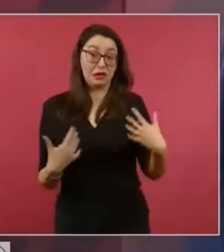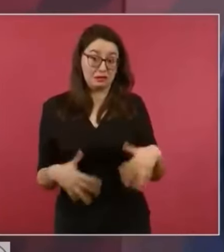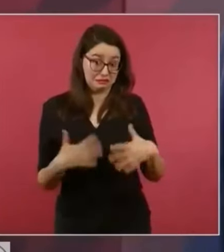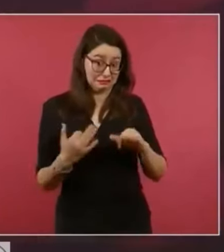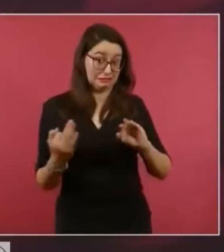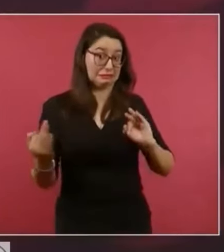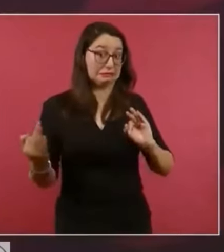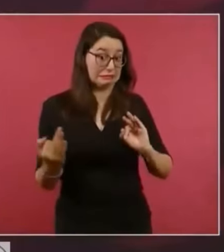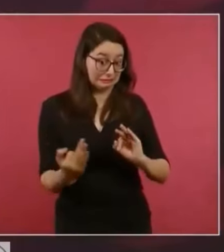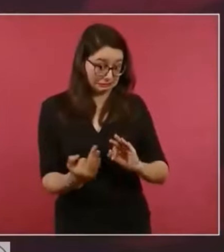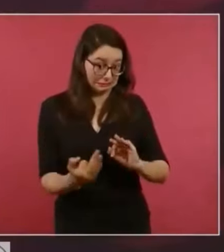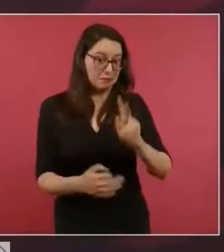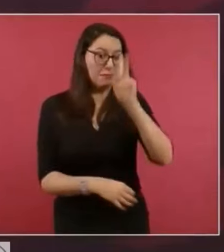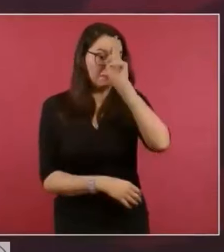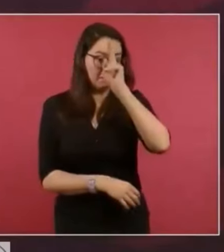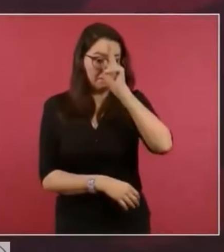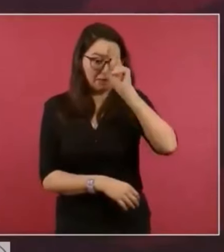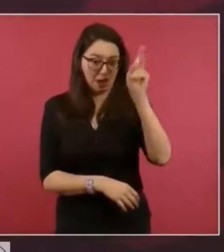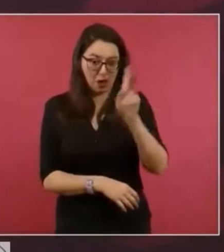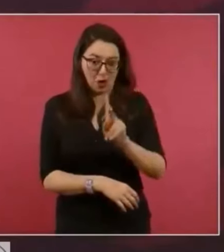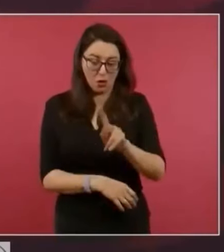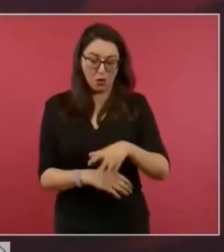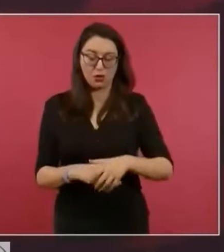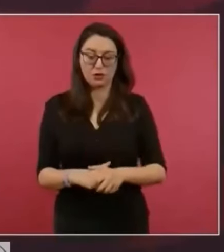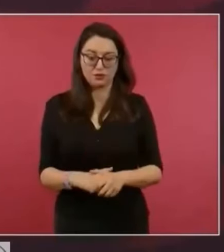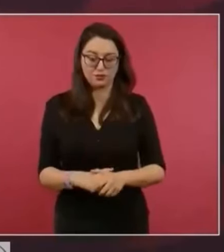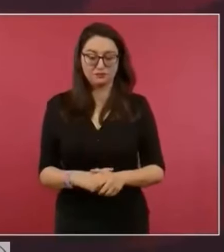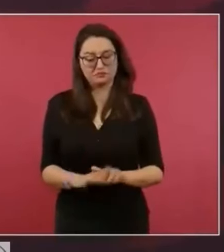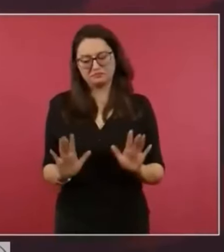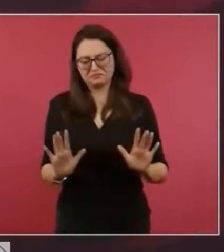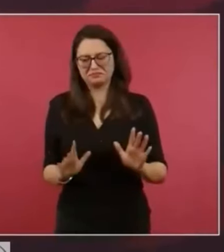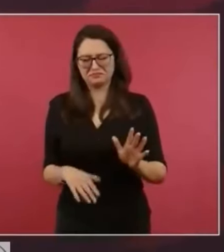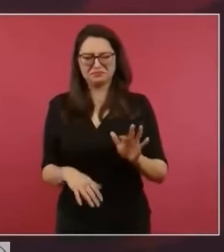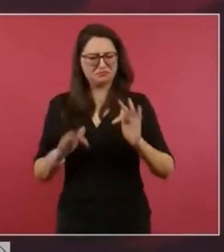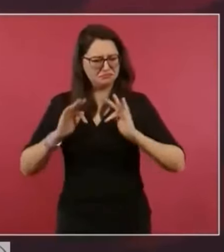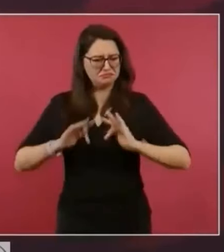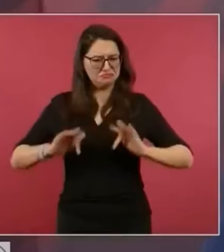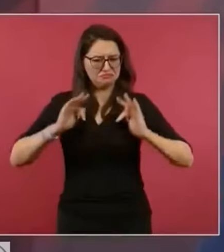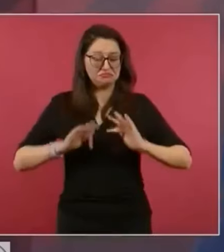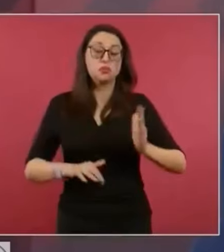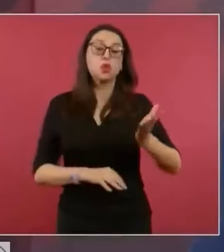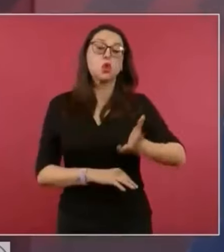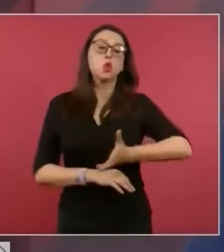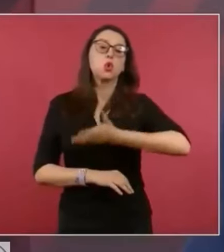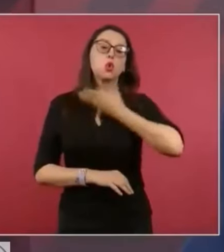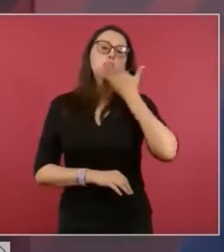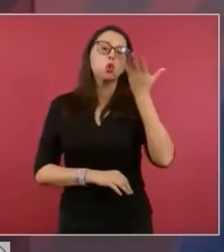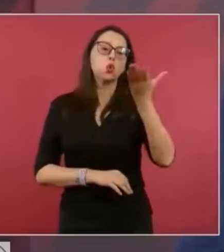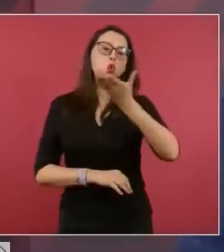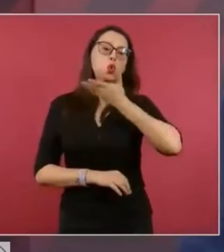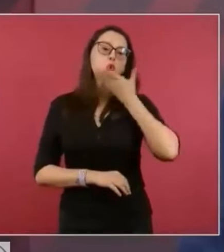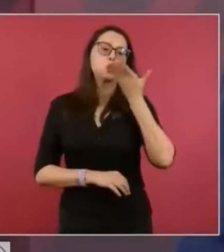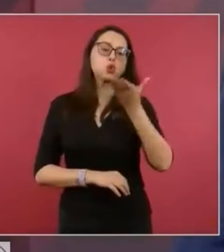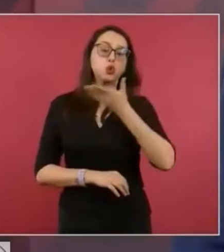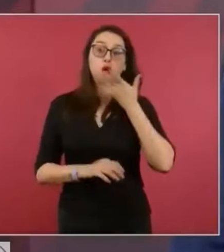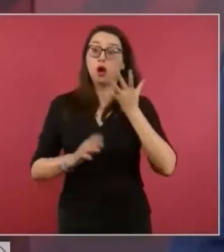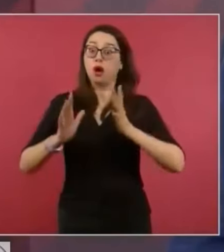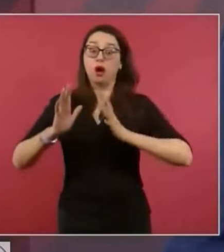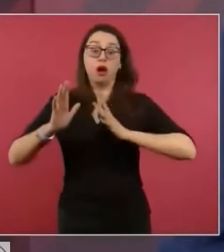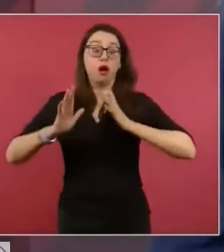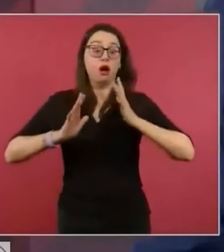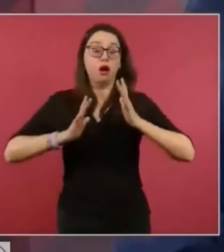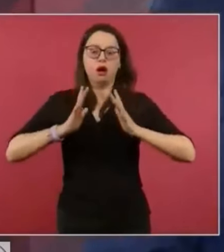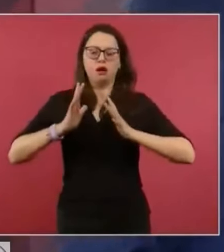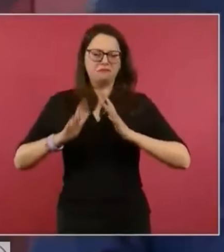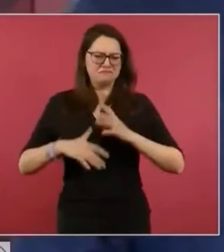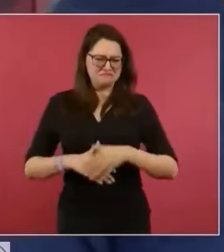Para irnos preparando, para no